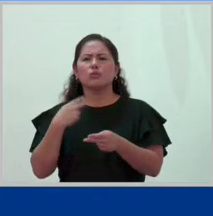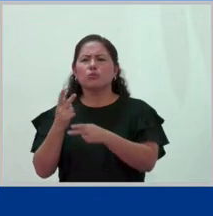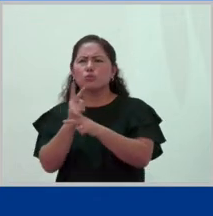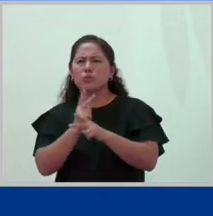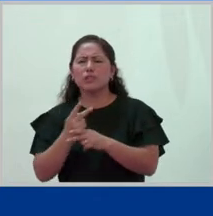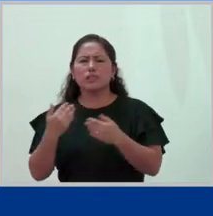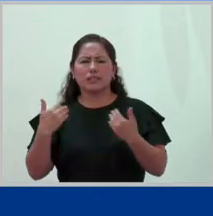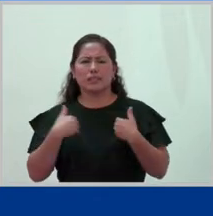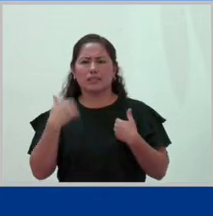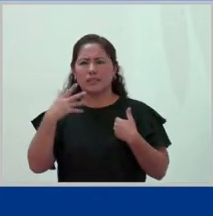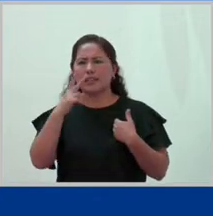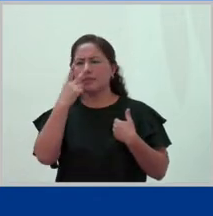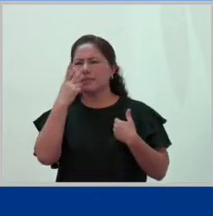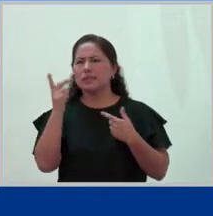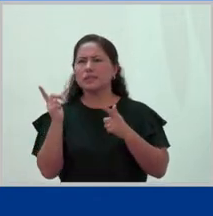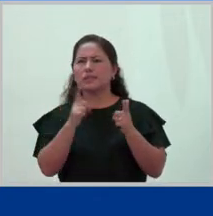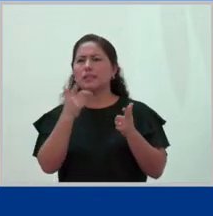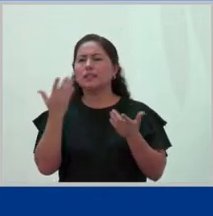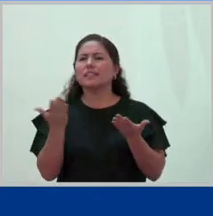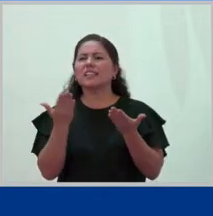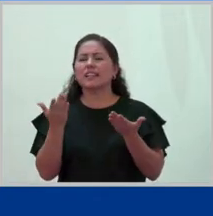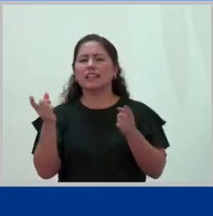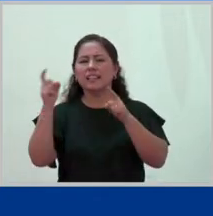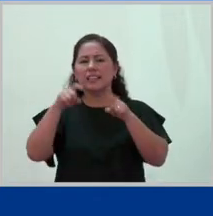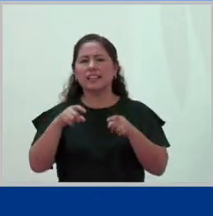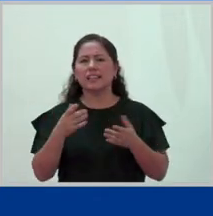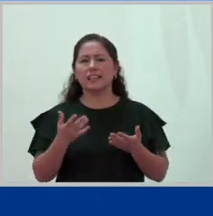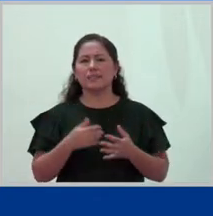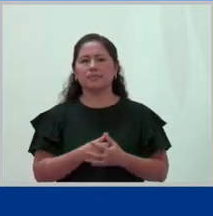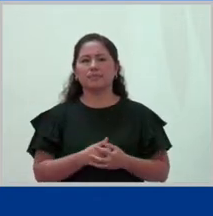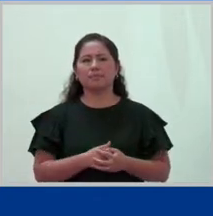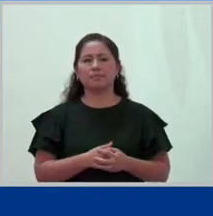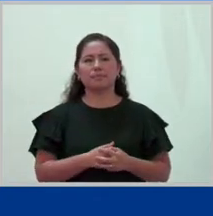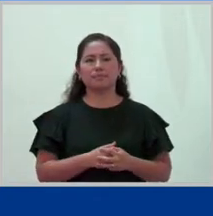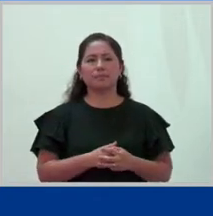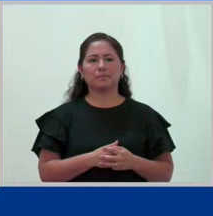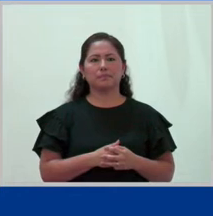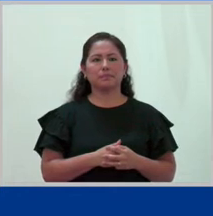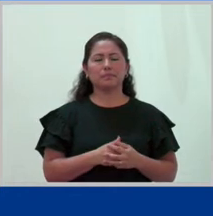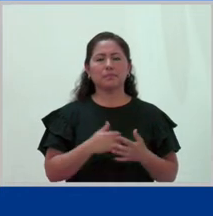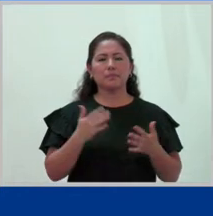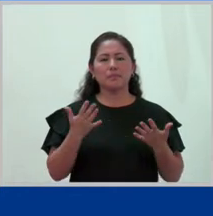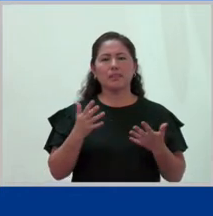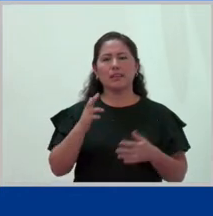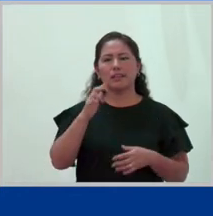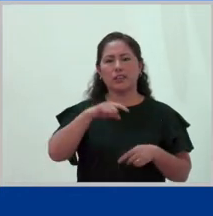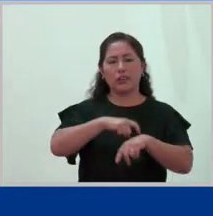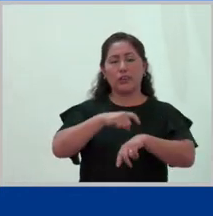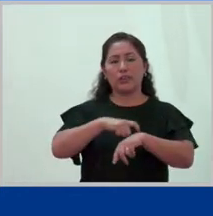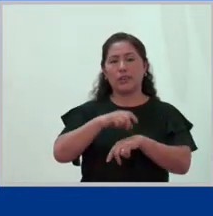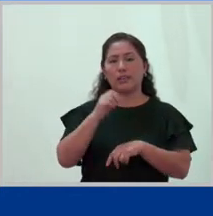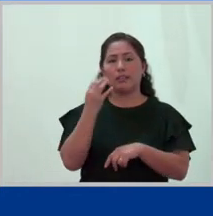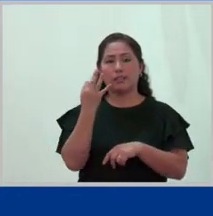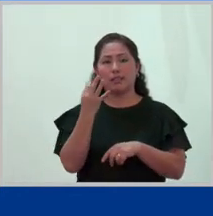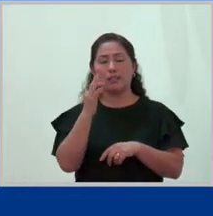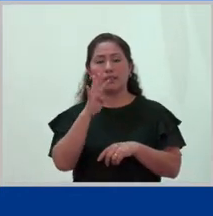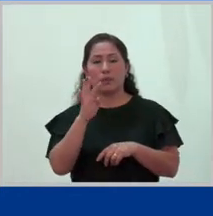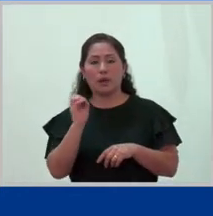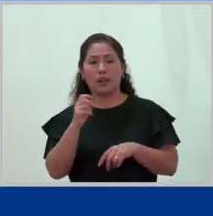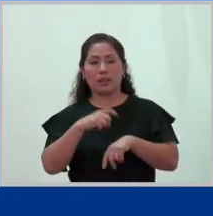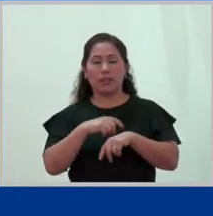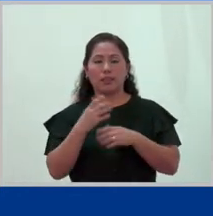ya previsto para poder estar aquí. Son más, son 3 y 40 de la tarde, significa que